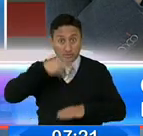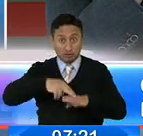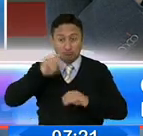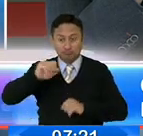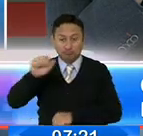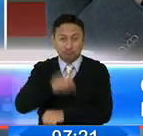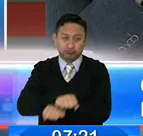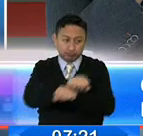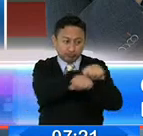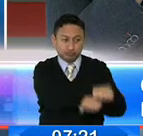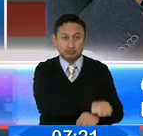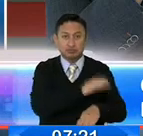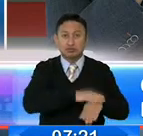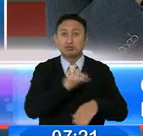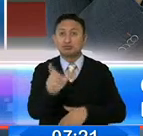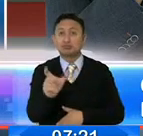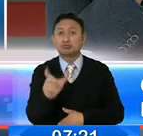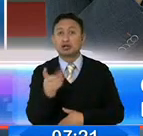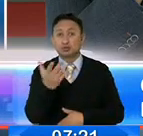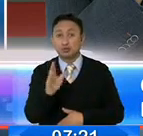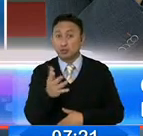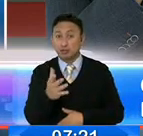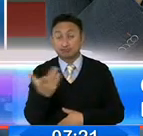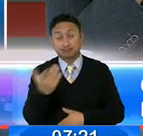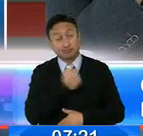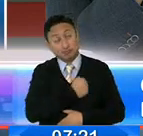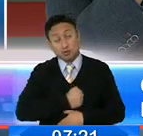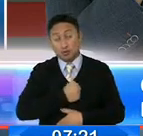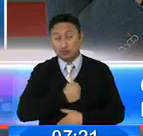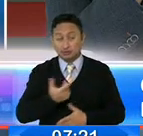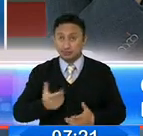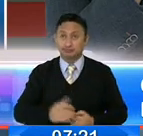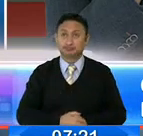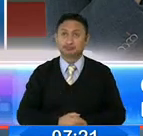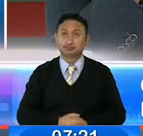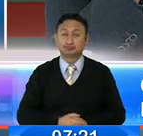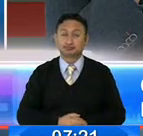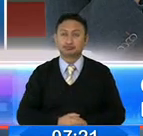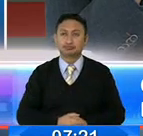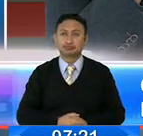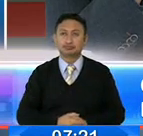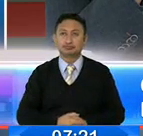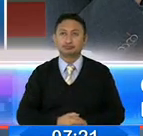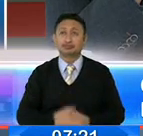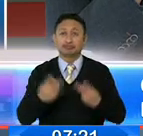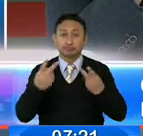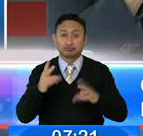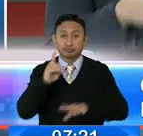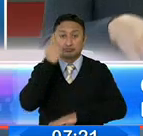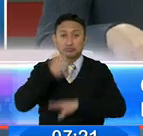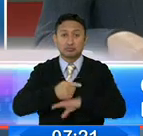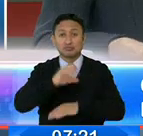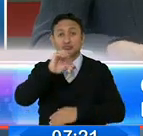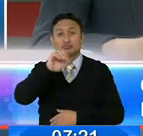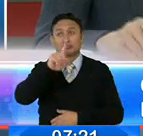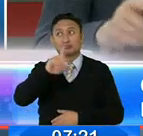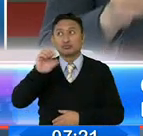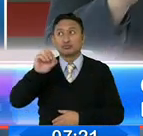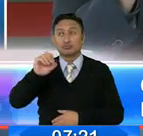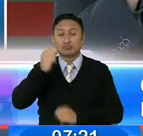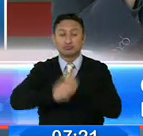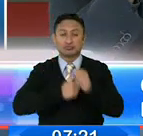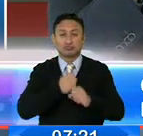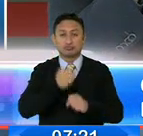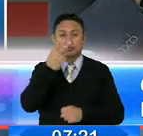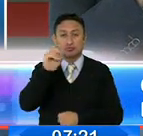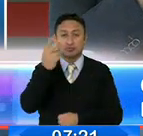detenido hasta que tú presentes tus documentos. Documentos. también la ordenanza 010 del 2020 te